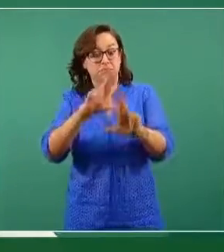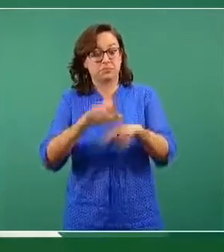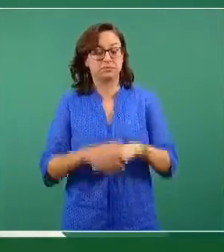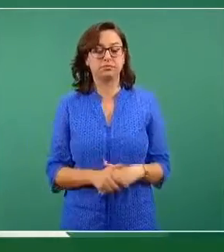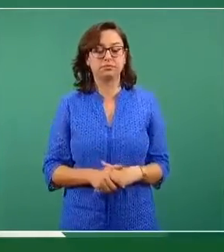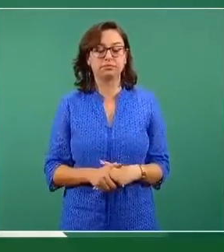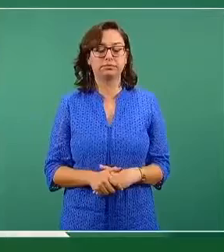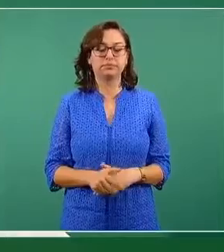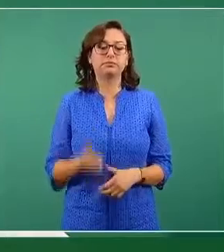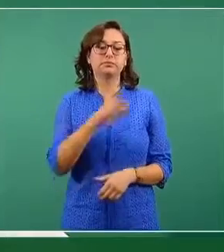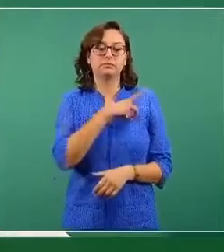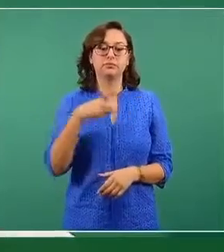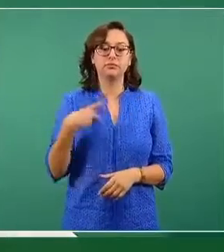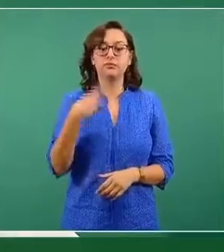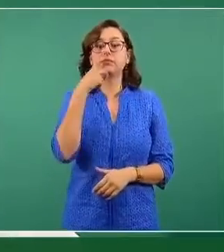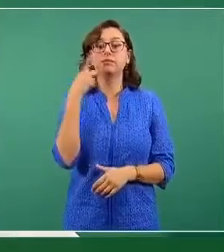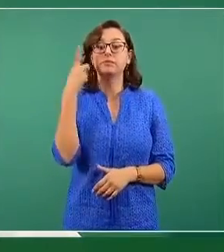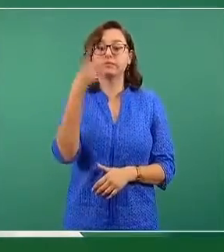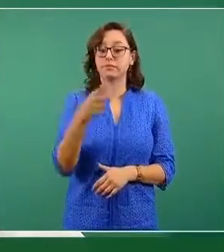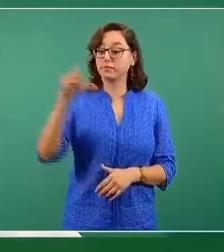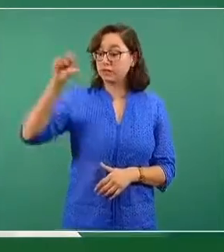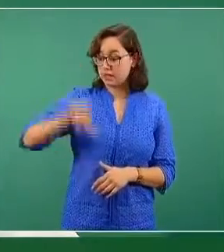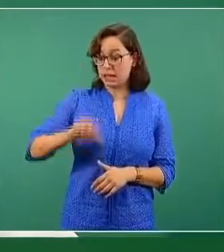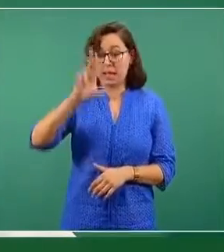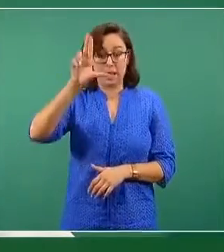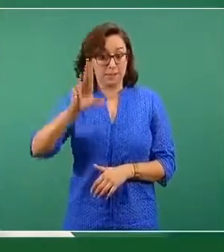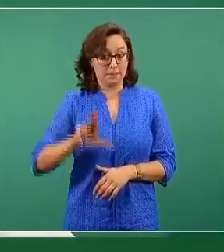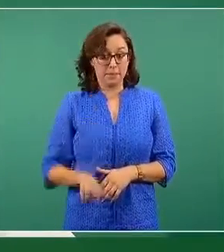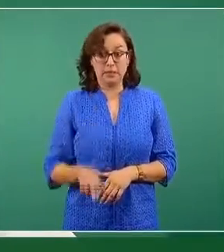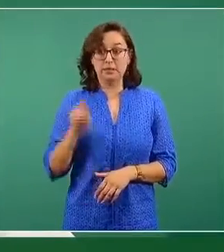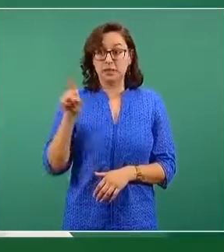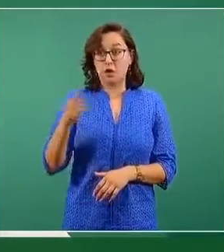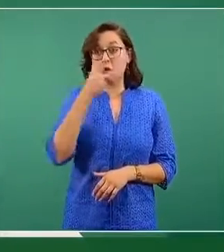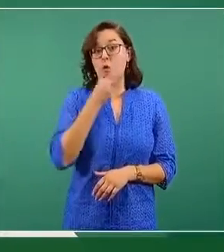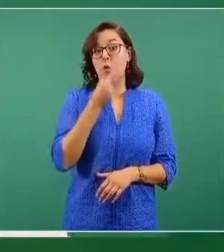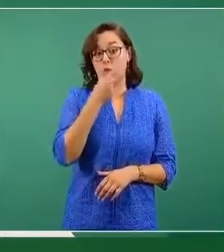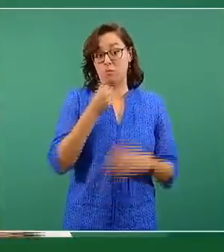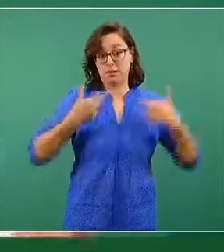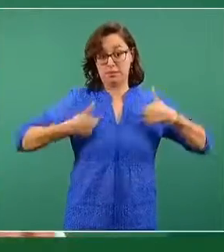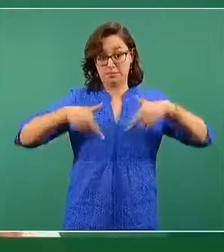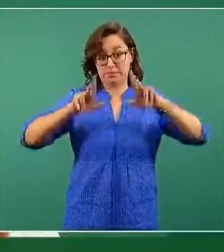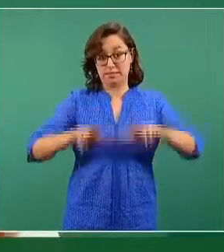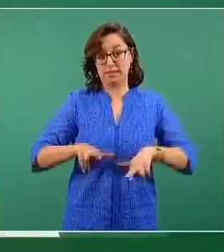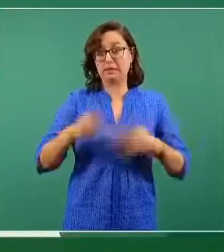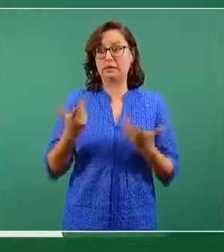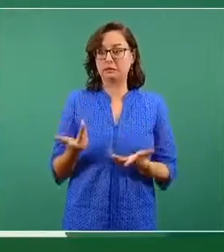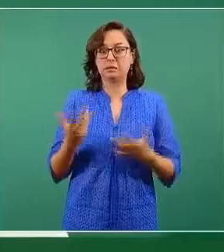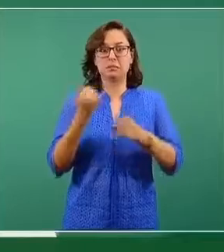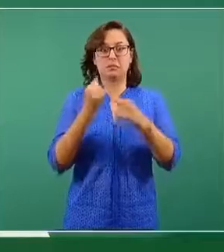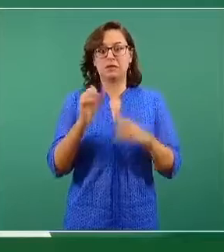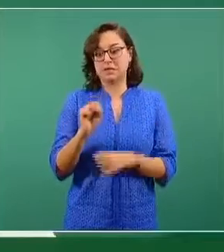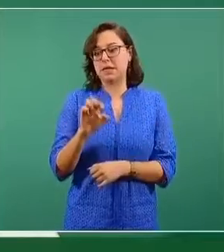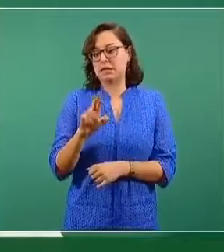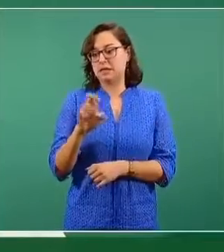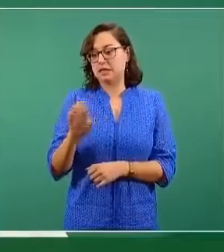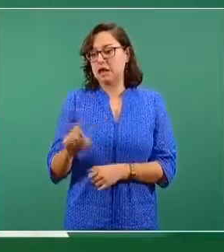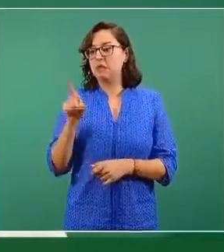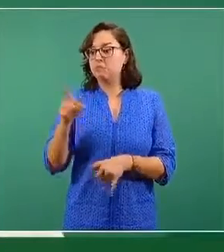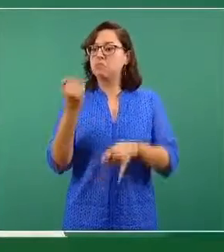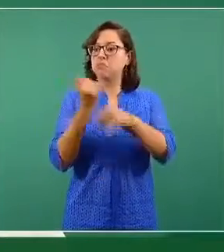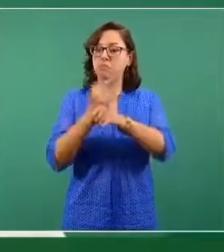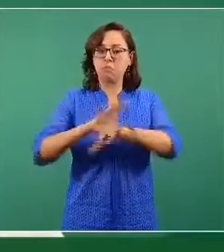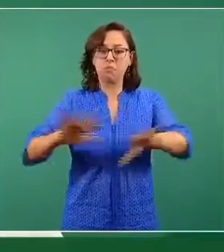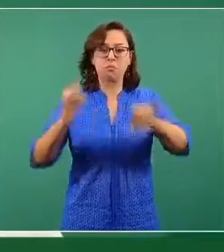canciller todos los martes presenta aquí en la conferencia matutina del presidente la estrategia de política exterior de respuesta al COVID,